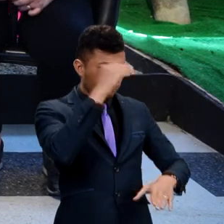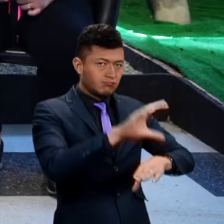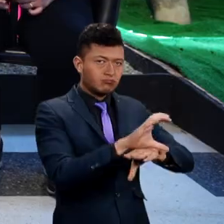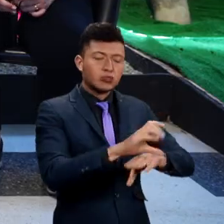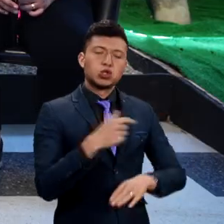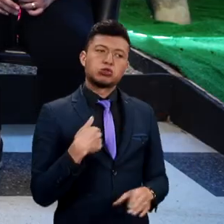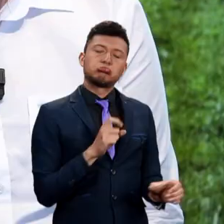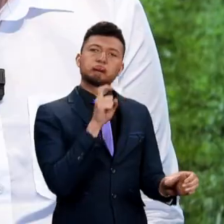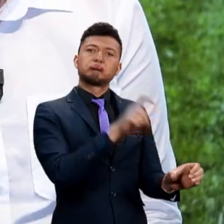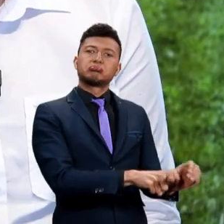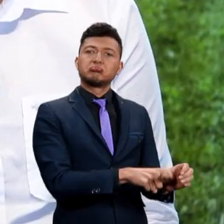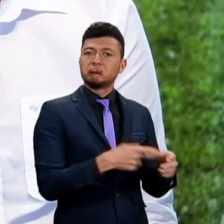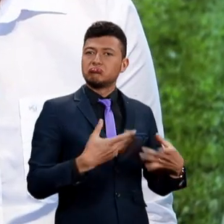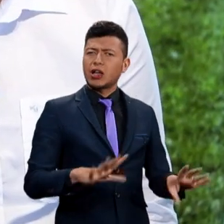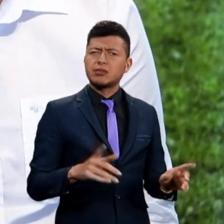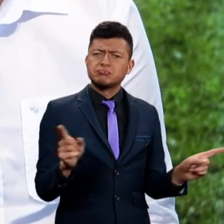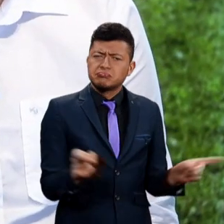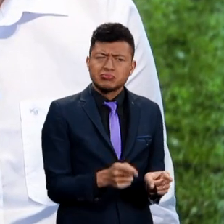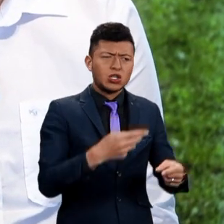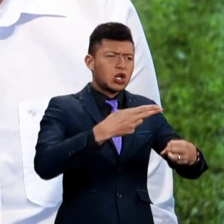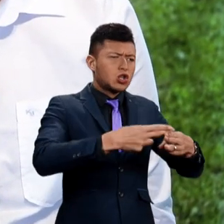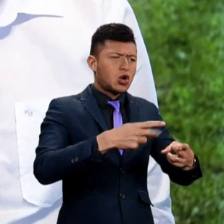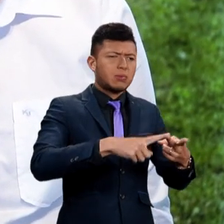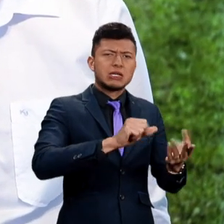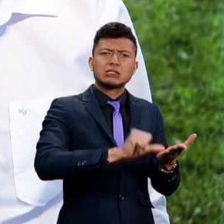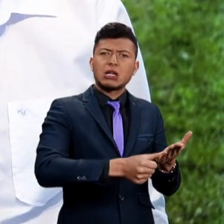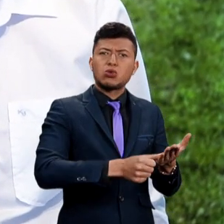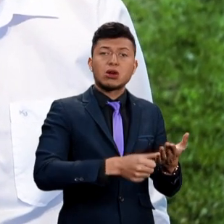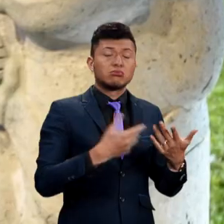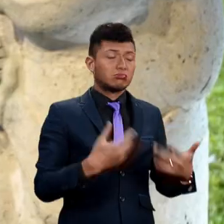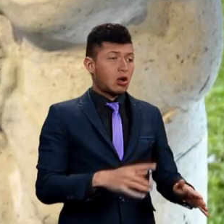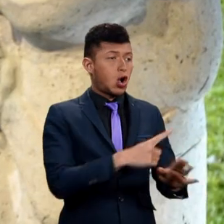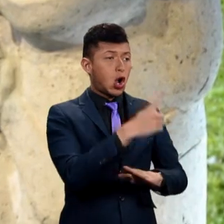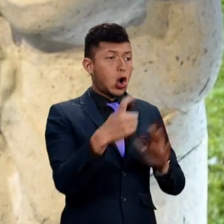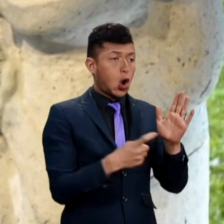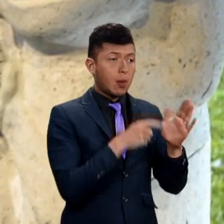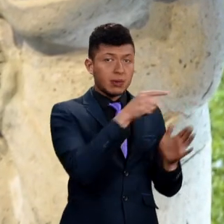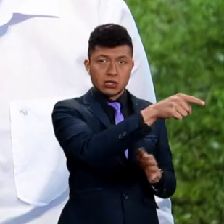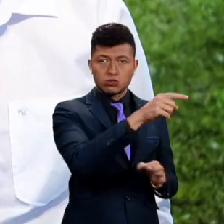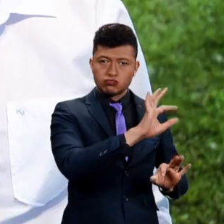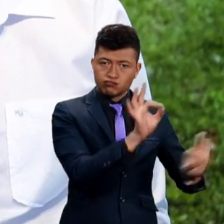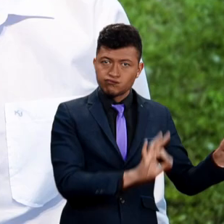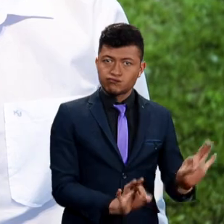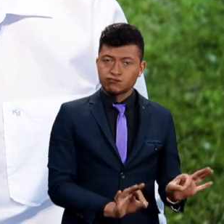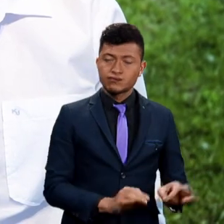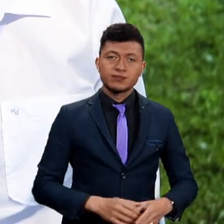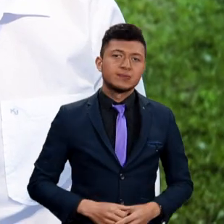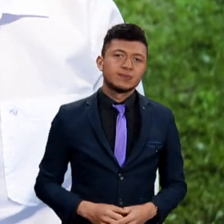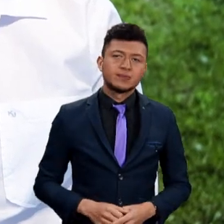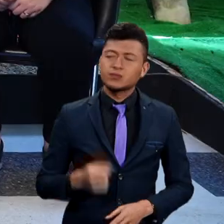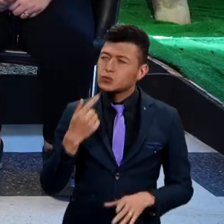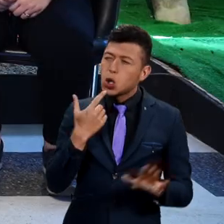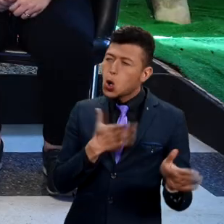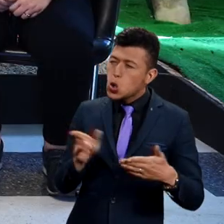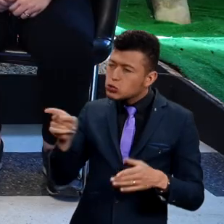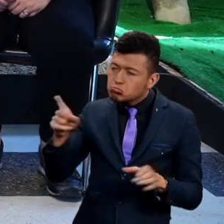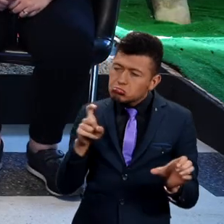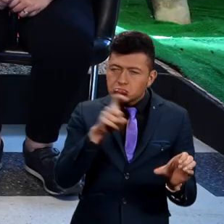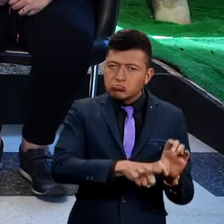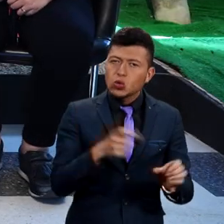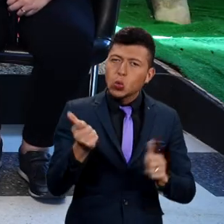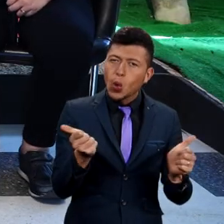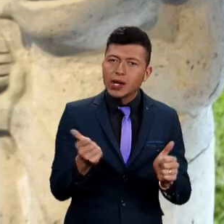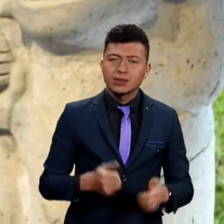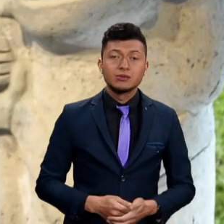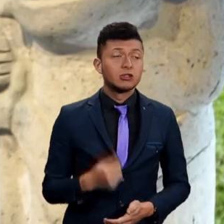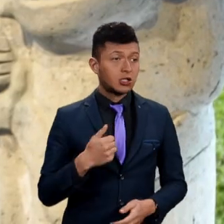y todo ese tema, me inscribí, solamente di mi nombre, mi número de tédula y ellos se encargan ya del resto. ¿A qué curso en